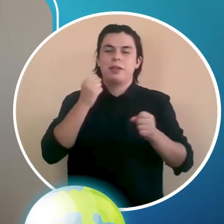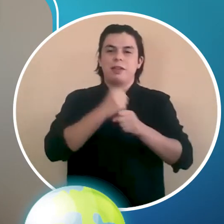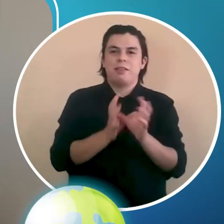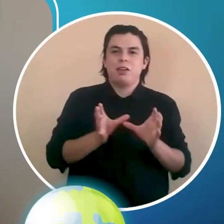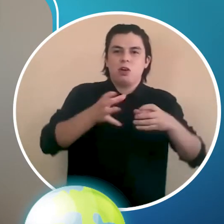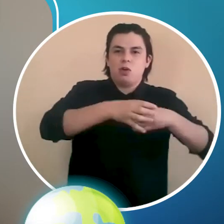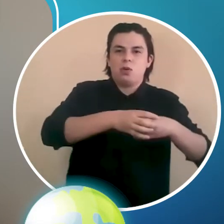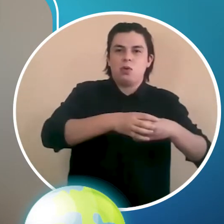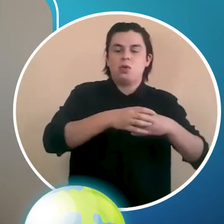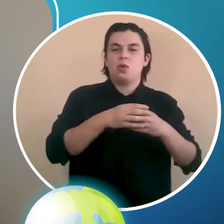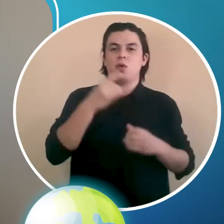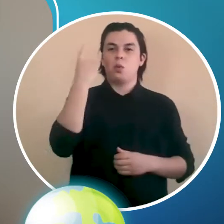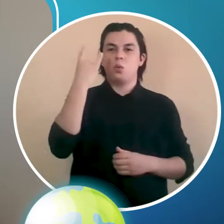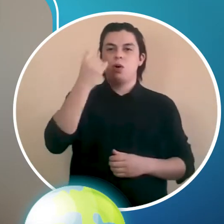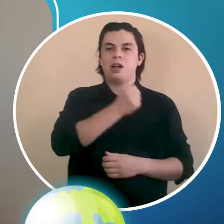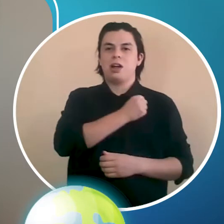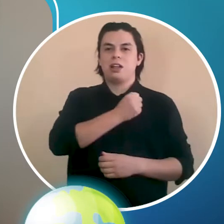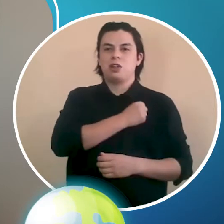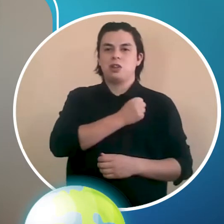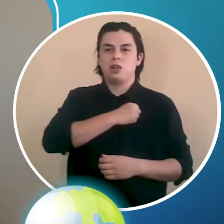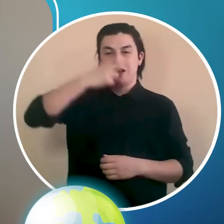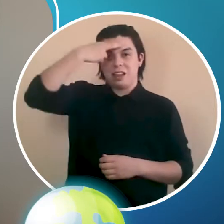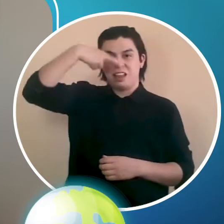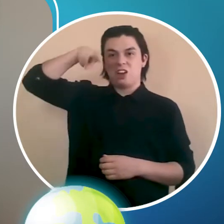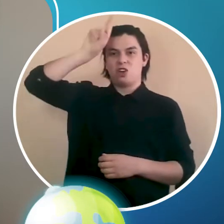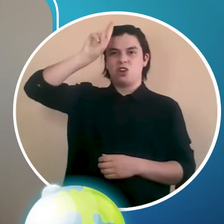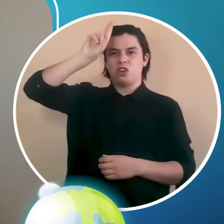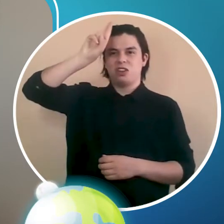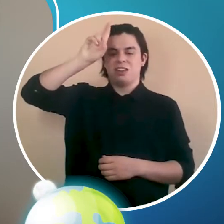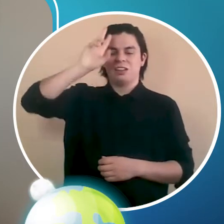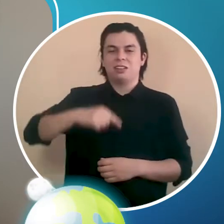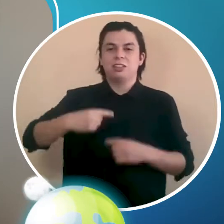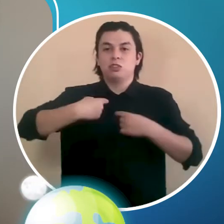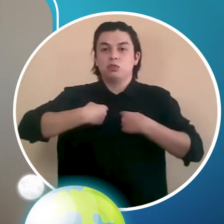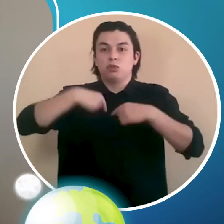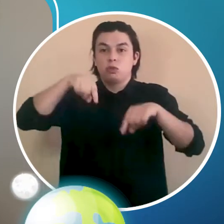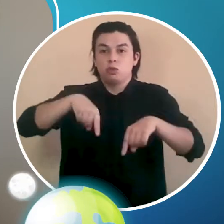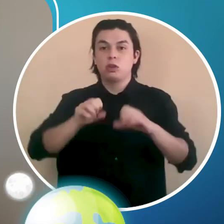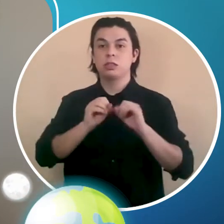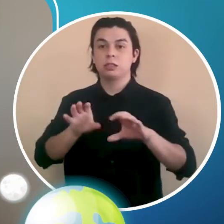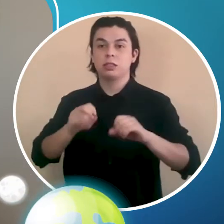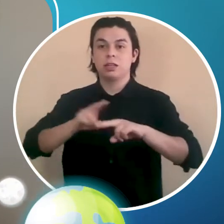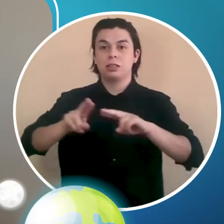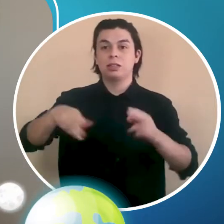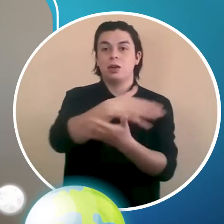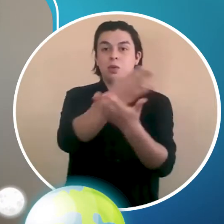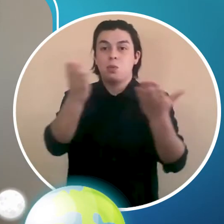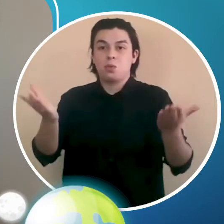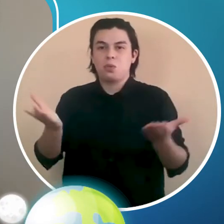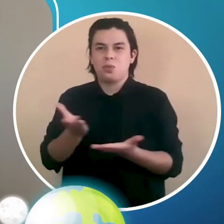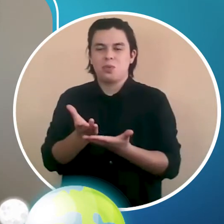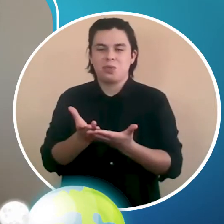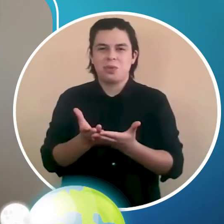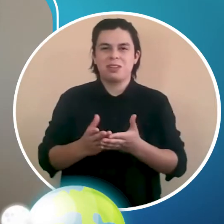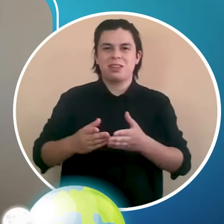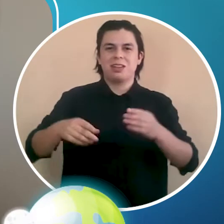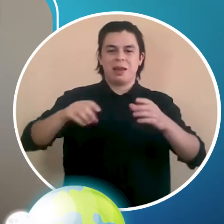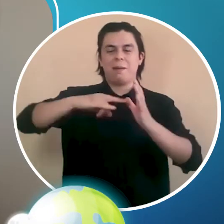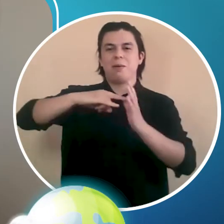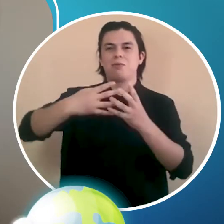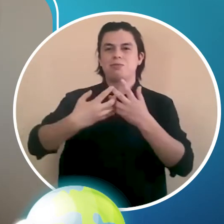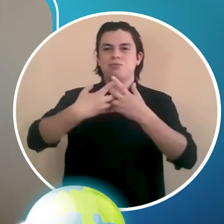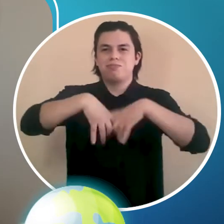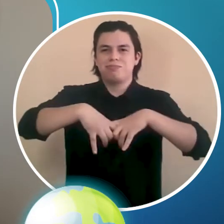volcanes de la Universidad Católica del Norte. El día de hoy les enseñaré a crear sus propios sismógrafos. ¿Pero qué es esto de un